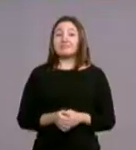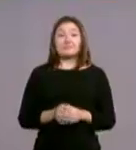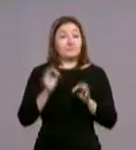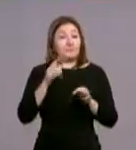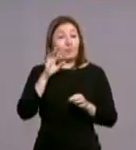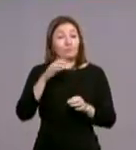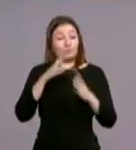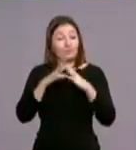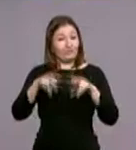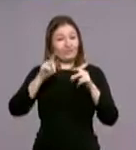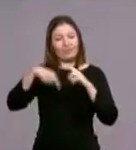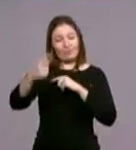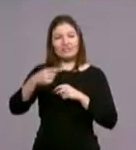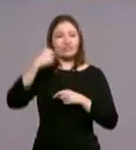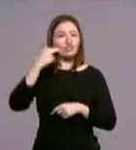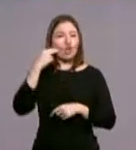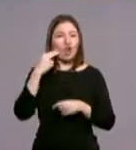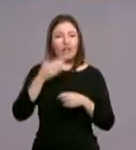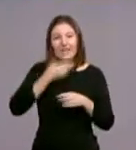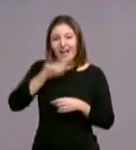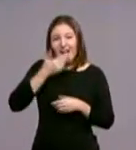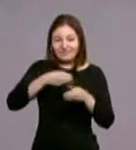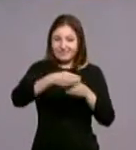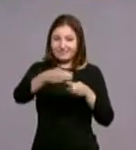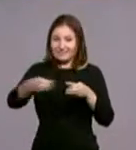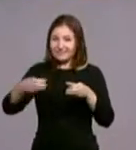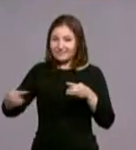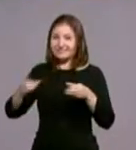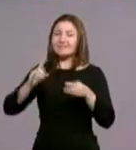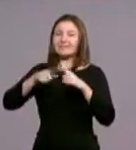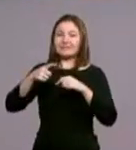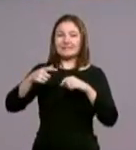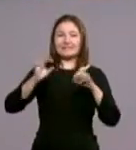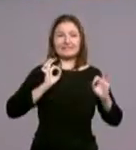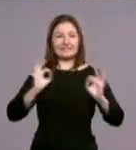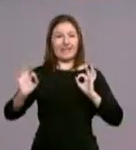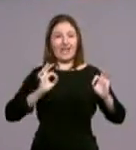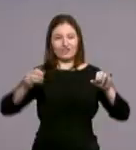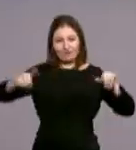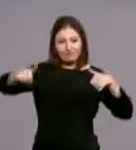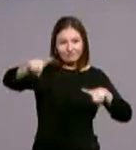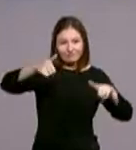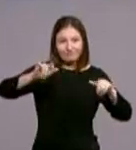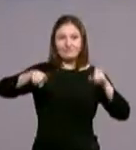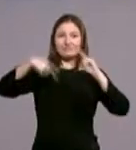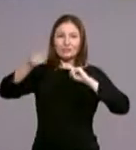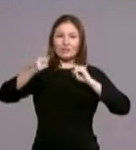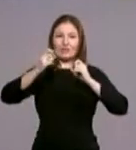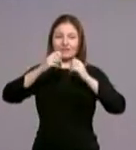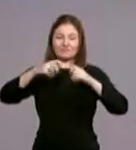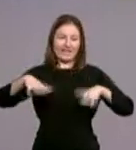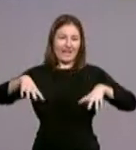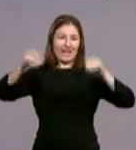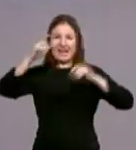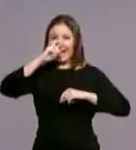se espera un chocolate caliente, un teatro de títeres y un castillo hinchable para niños de hasta 10 años, nada